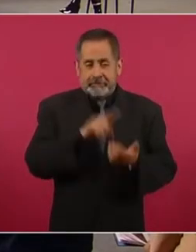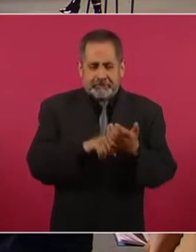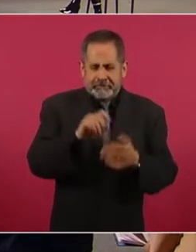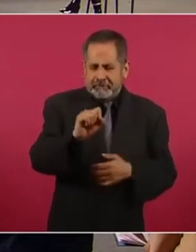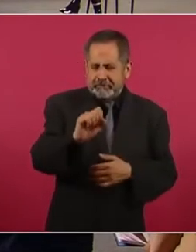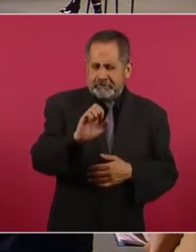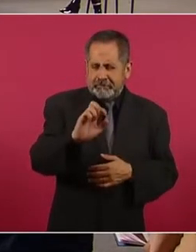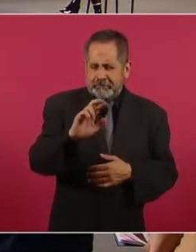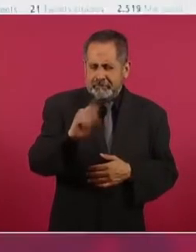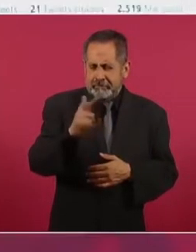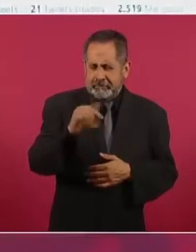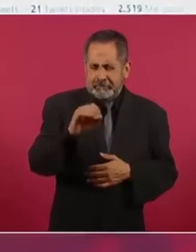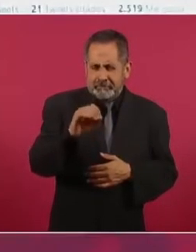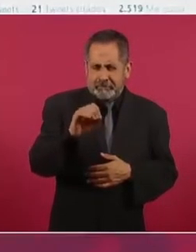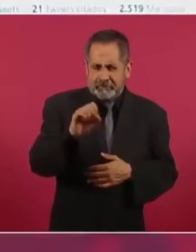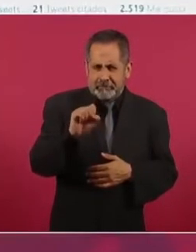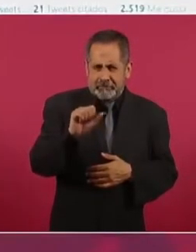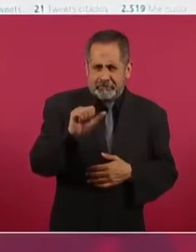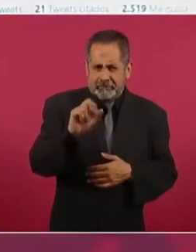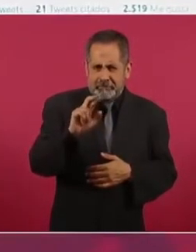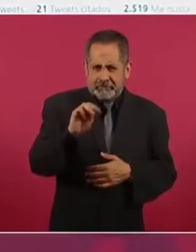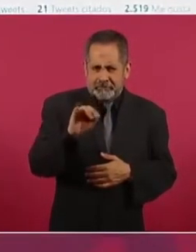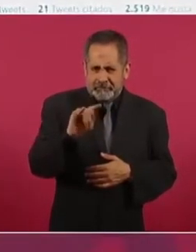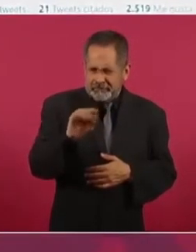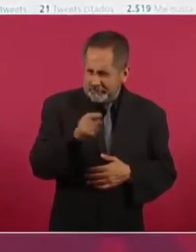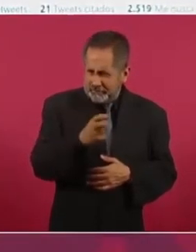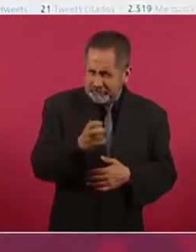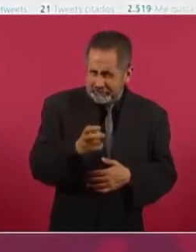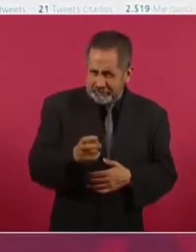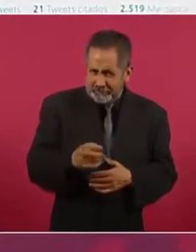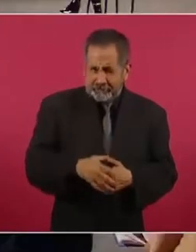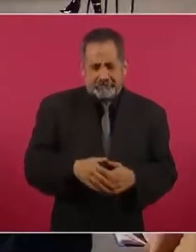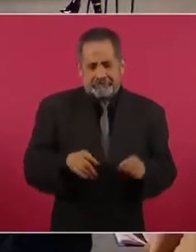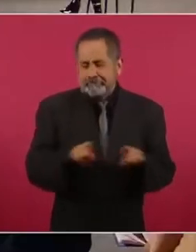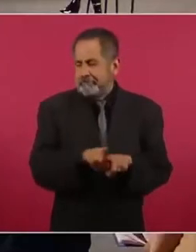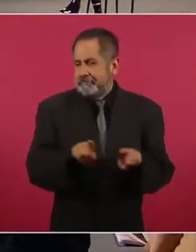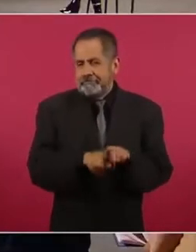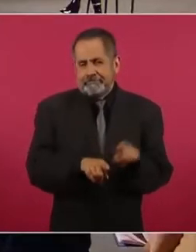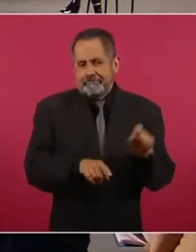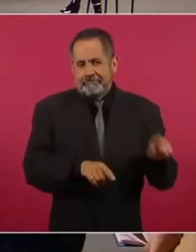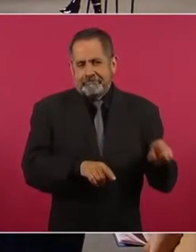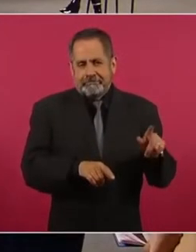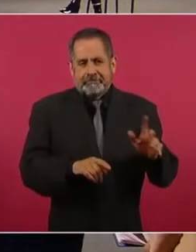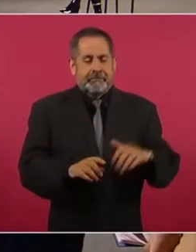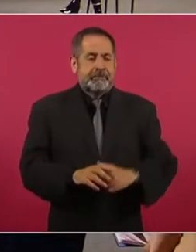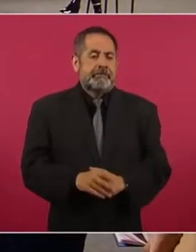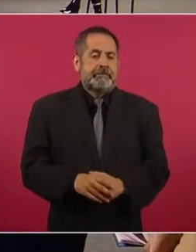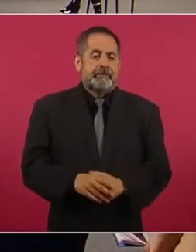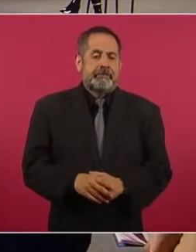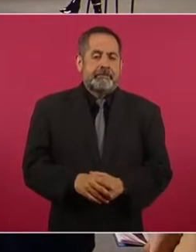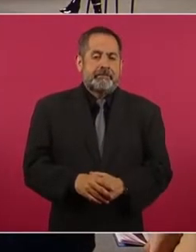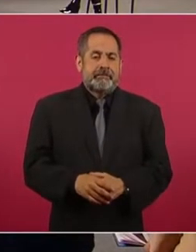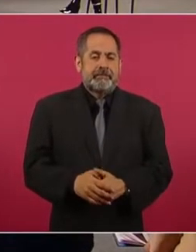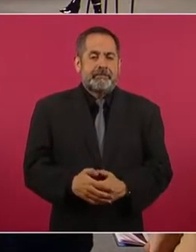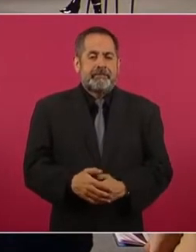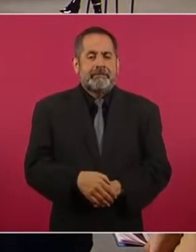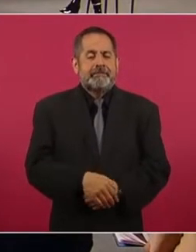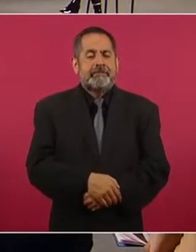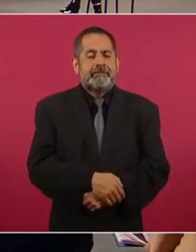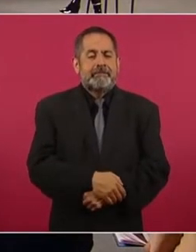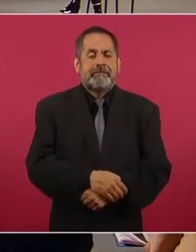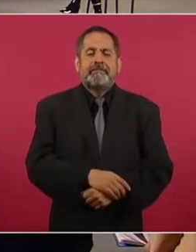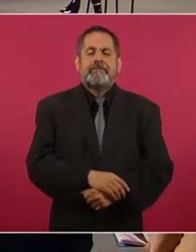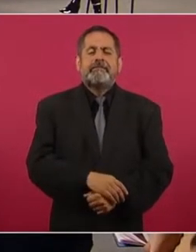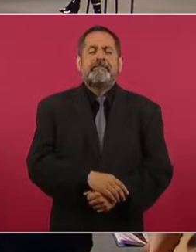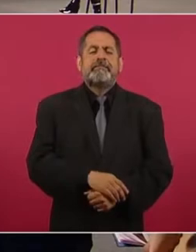lo mismo, pásale, porque hay